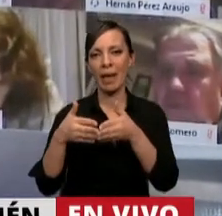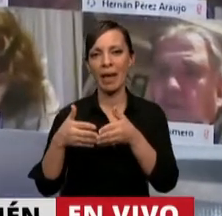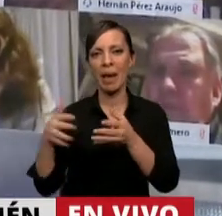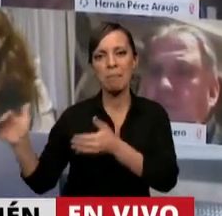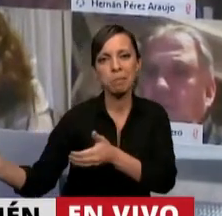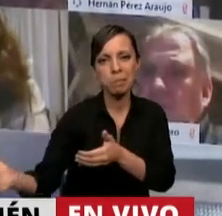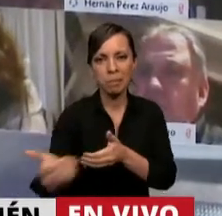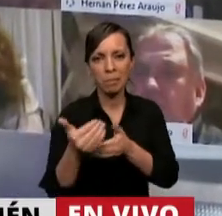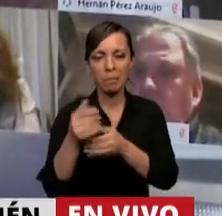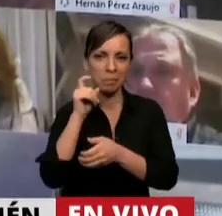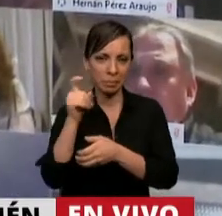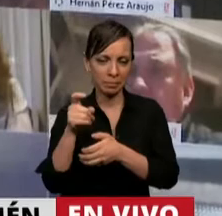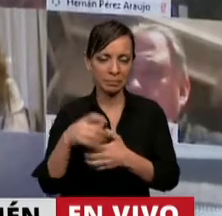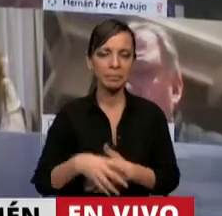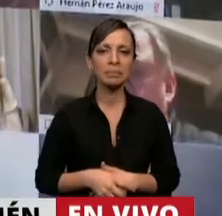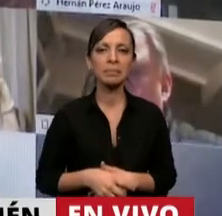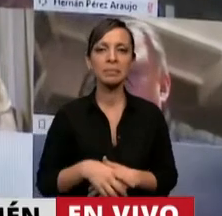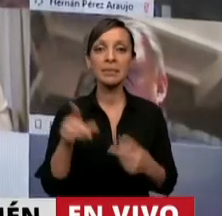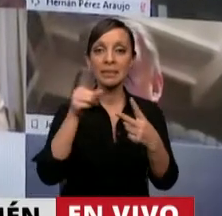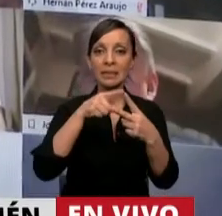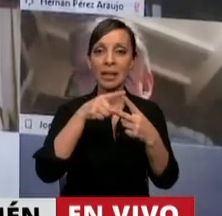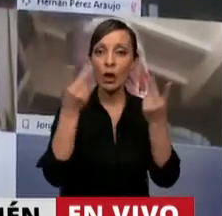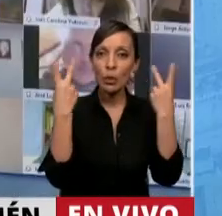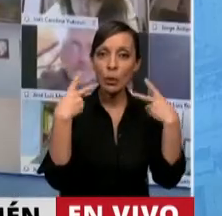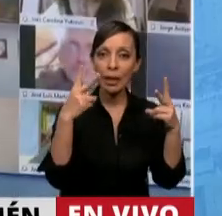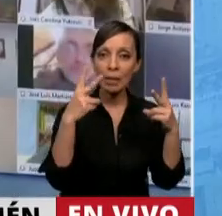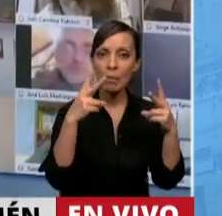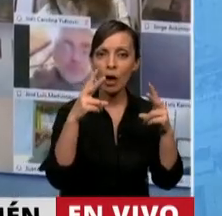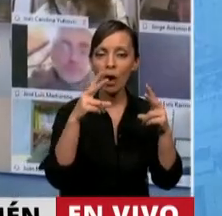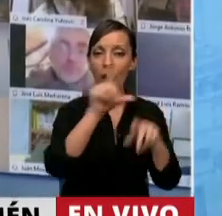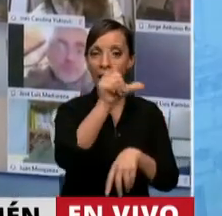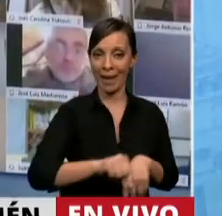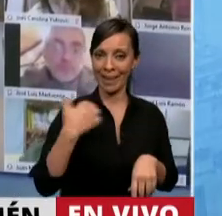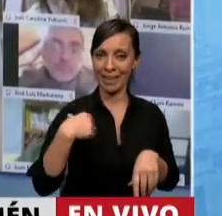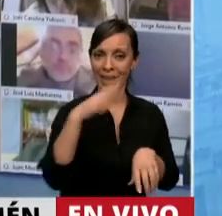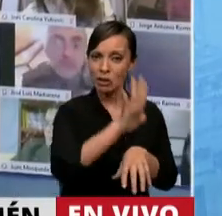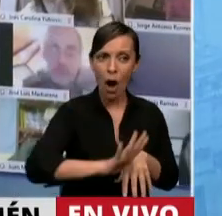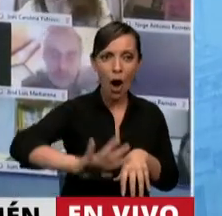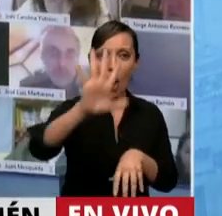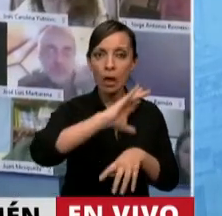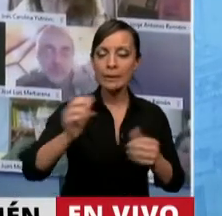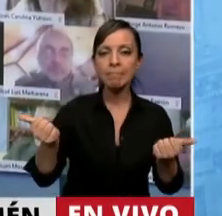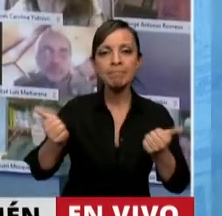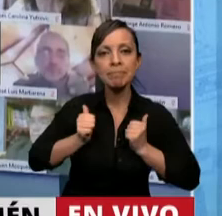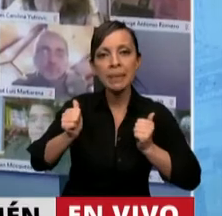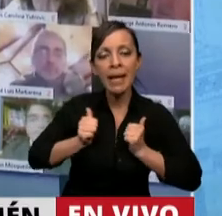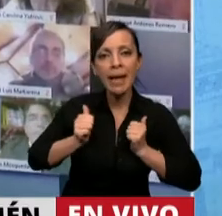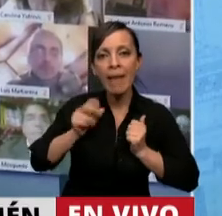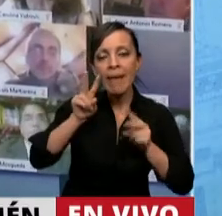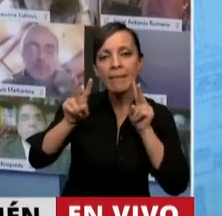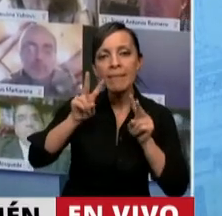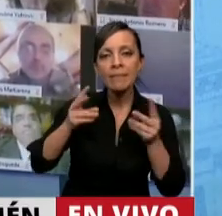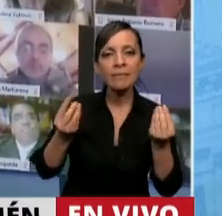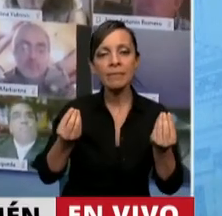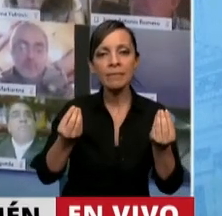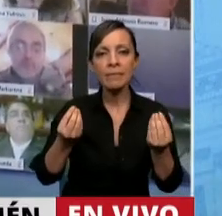turismo. Todo el sector turístico de nuestro país está esperando ansioso